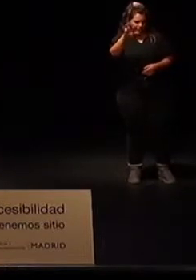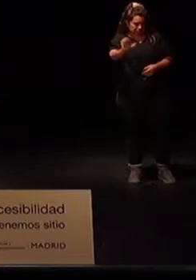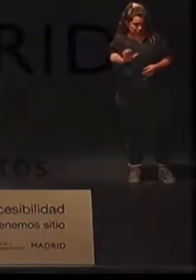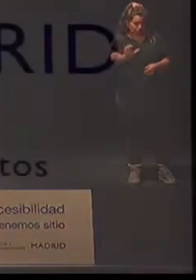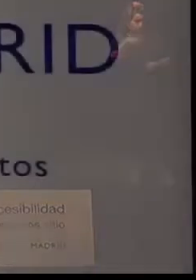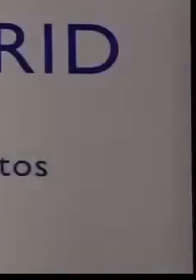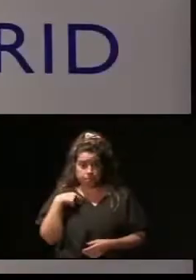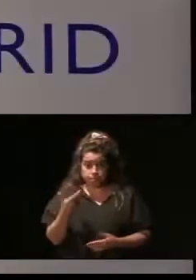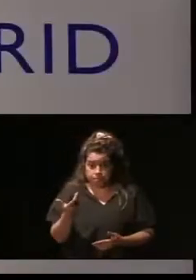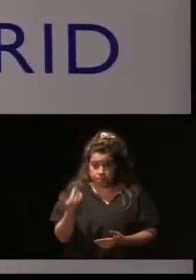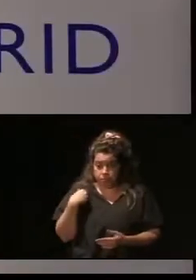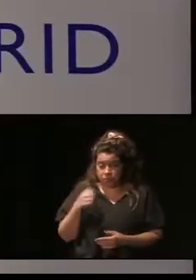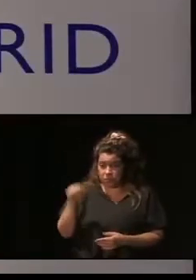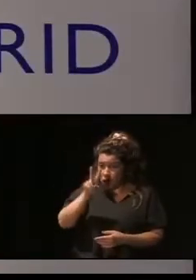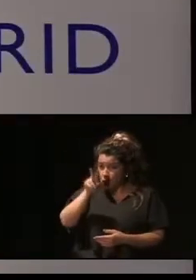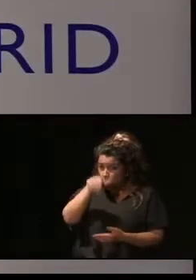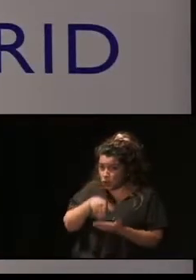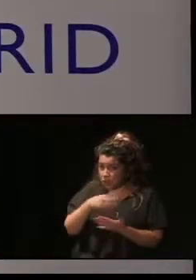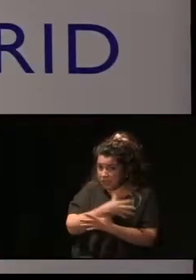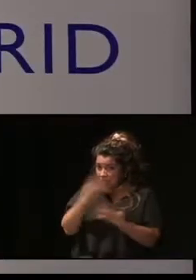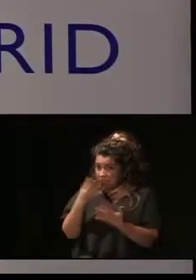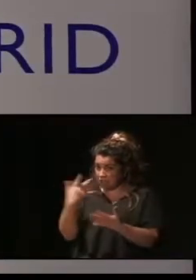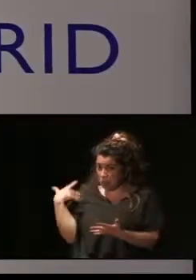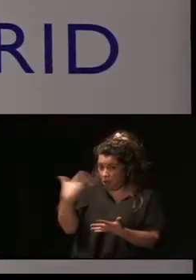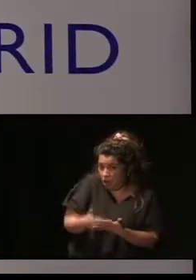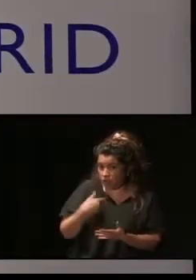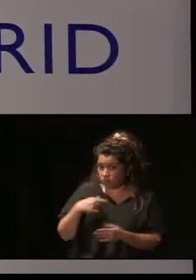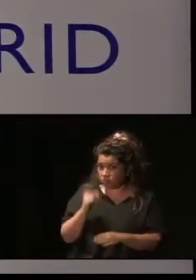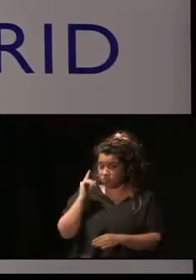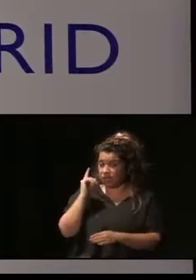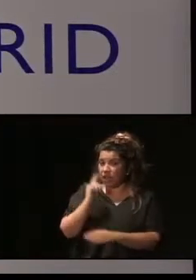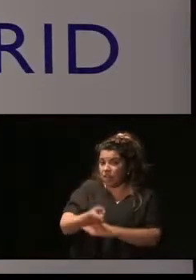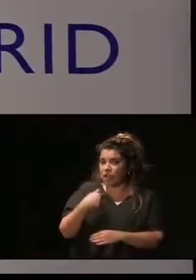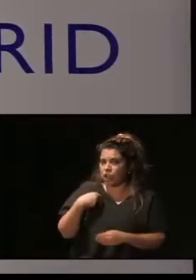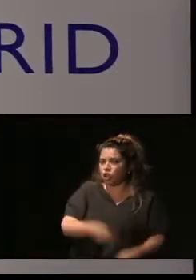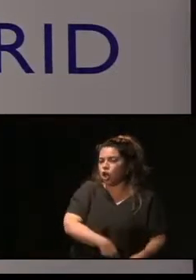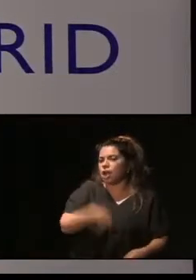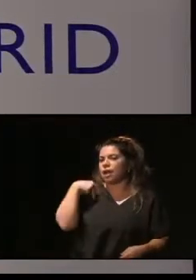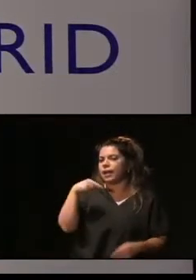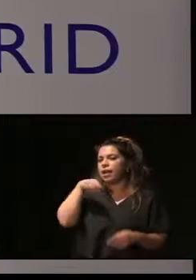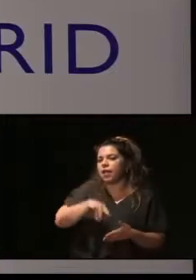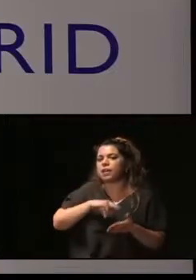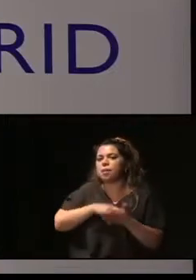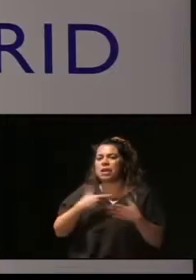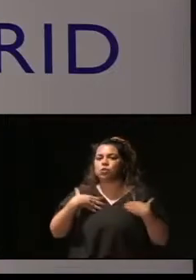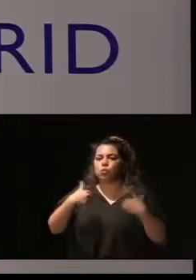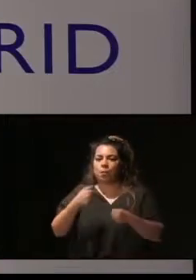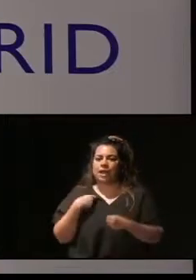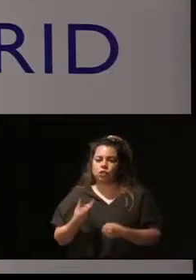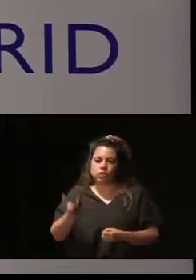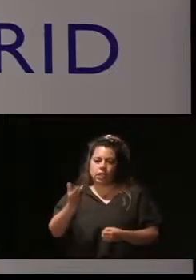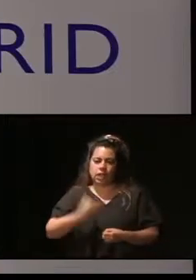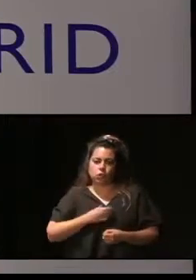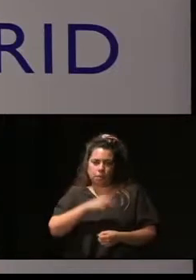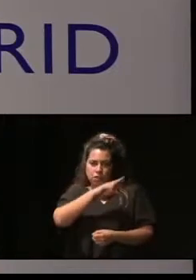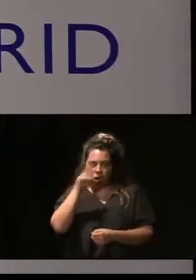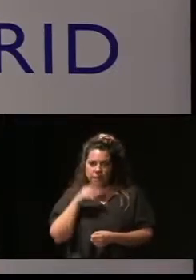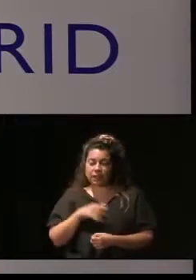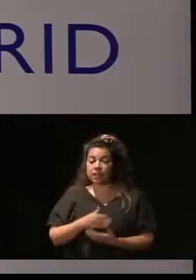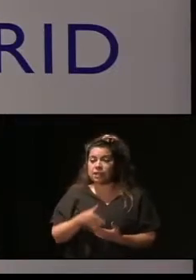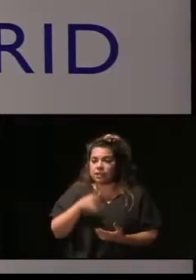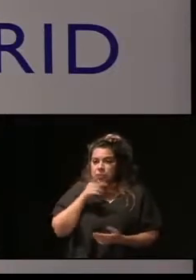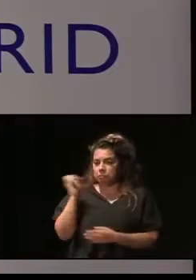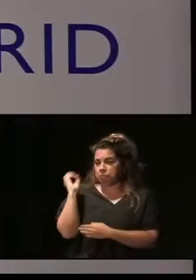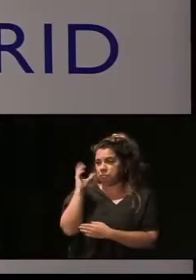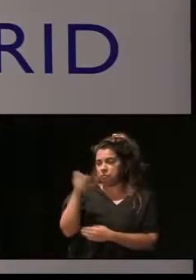digo, y desde 2019, es el director general de Planificación de Recursos Humanos del Ayuntamiento de Madrid y su ponencia